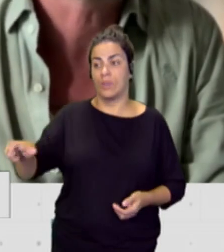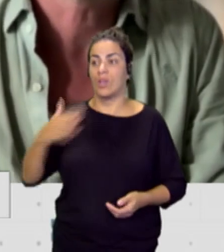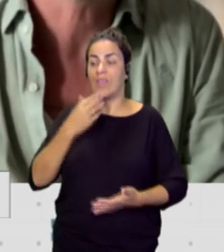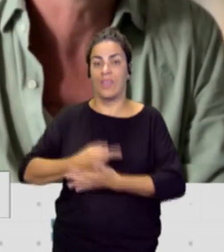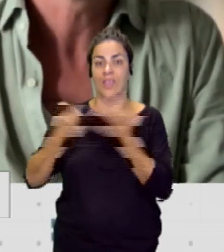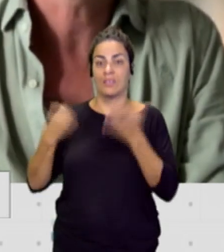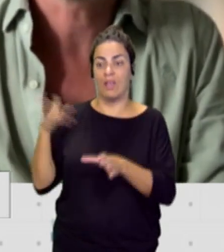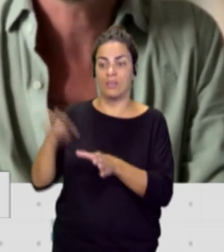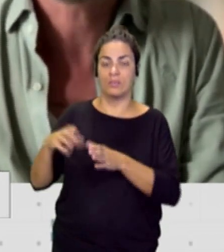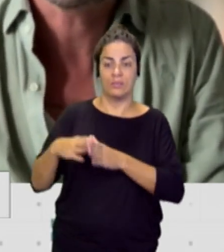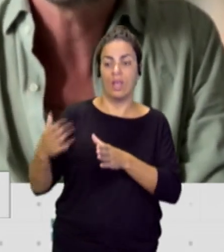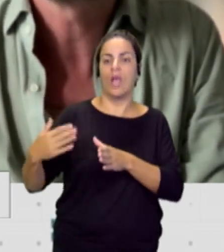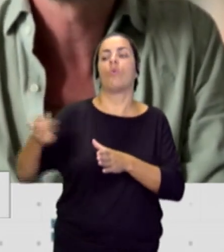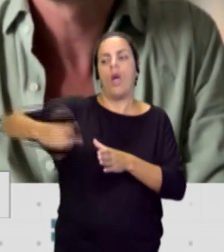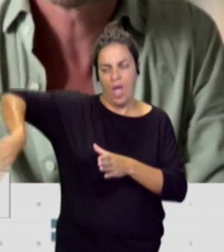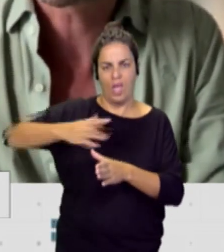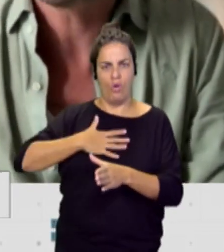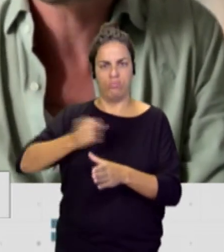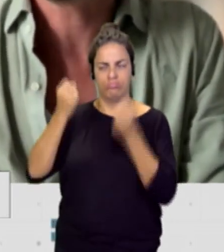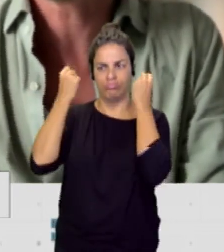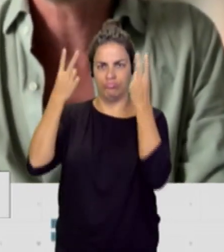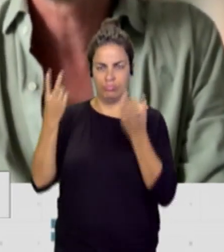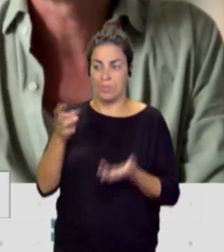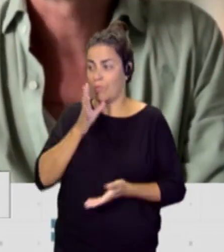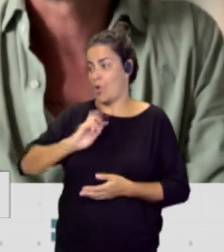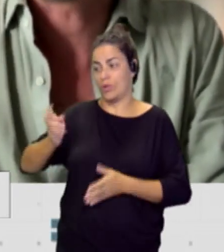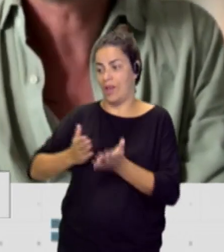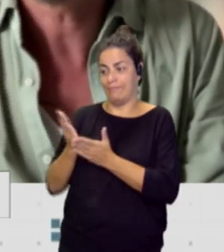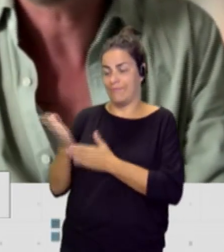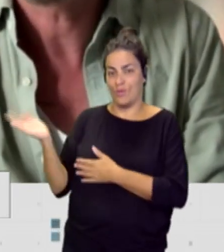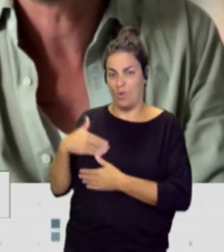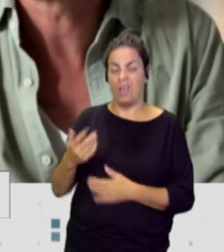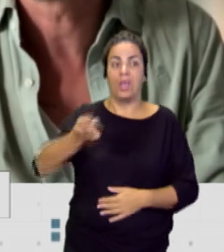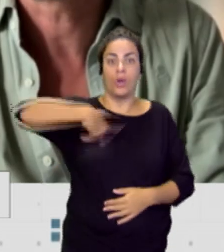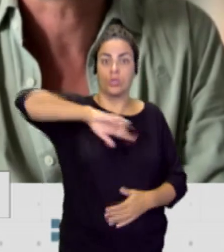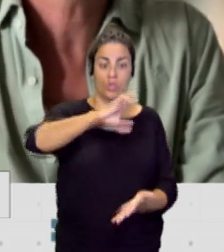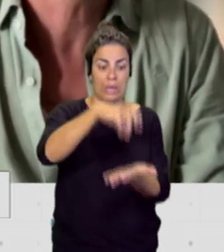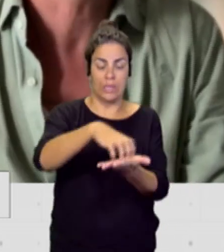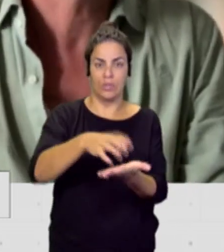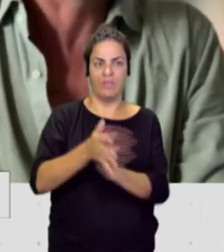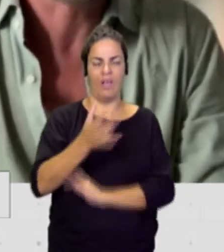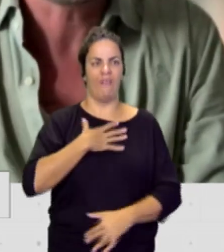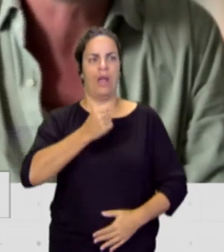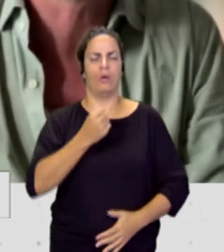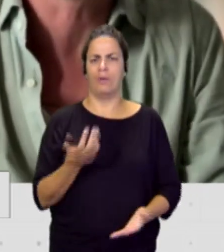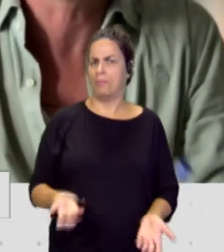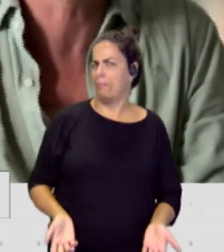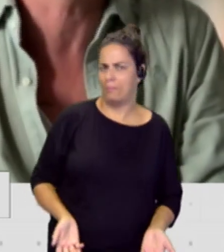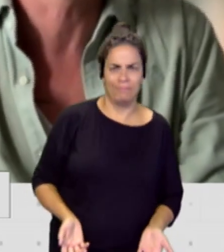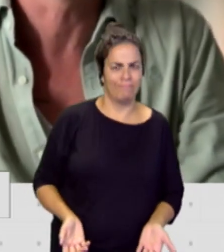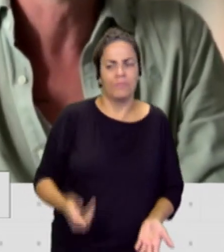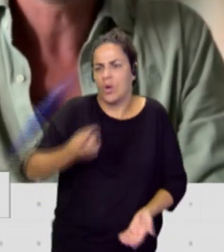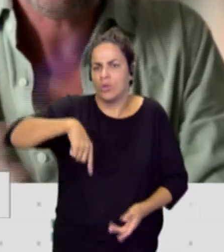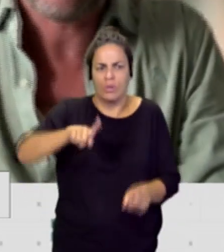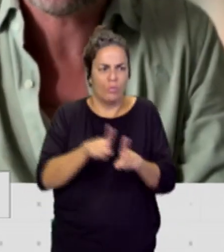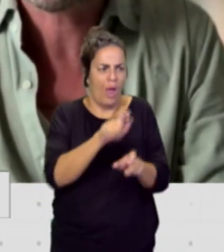porque no tiene salida. Nosotros en el centro, o no es valor. Nosotros lo que estamos tratando de hacer, esto lo haríamos por cualquier otro